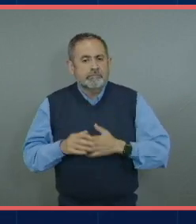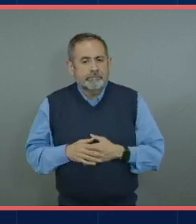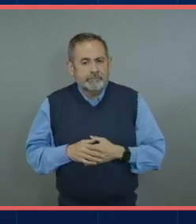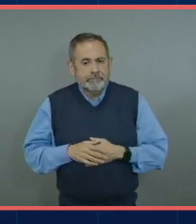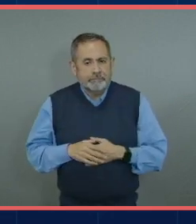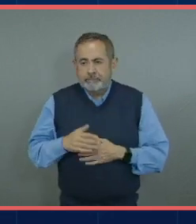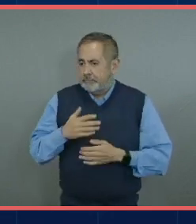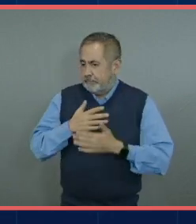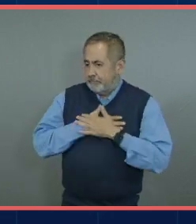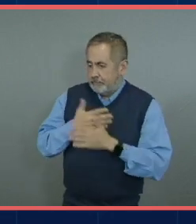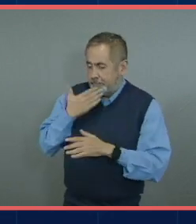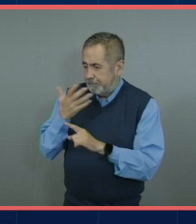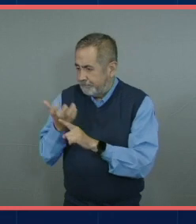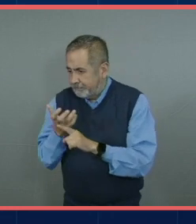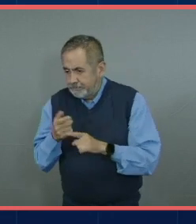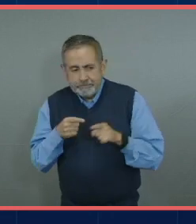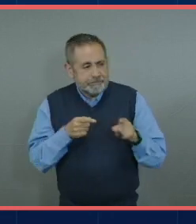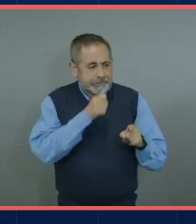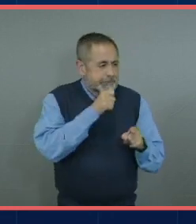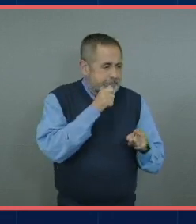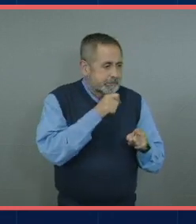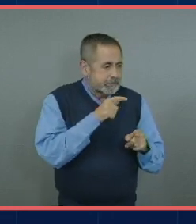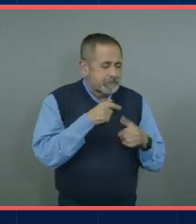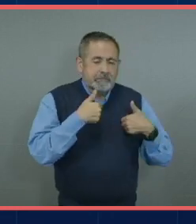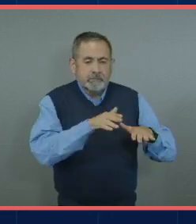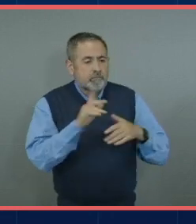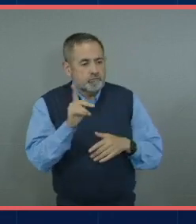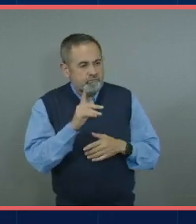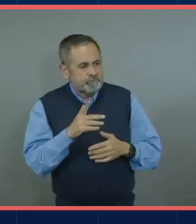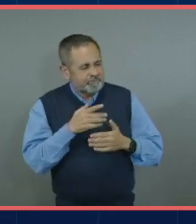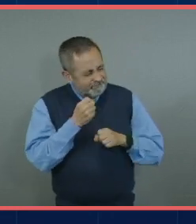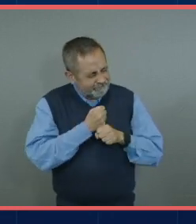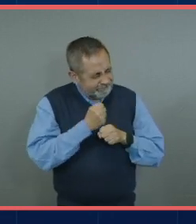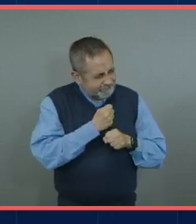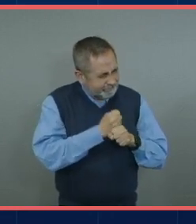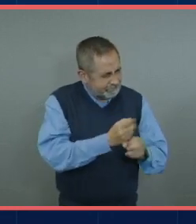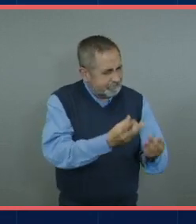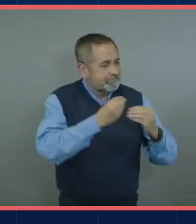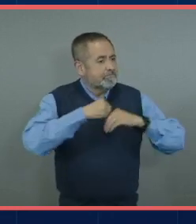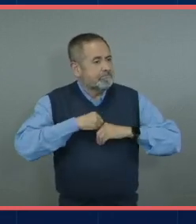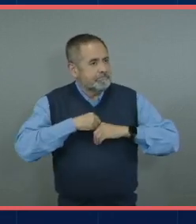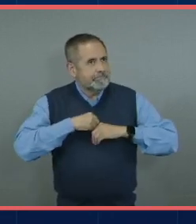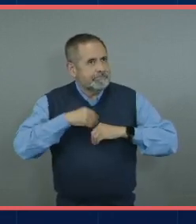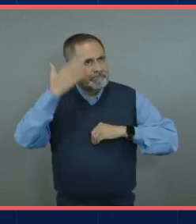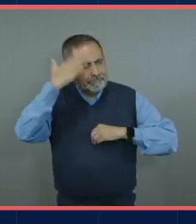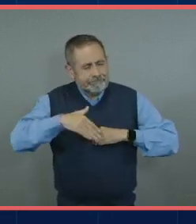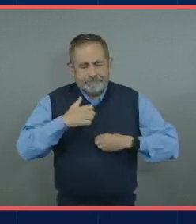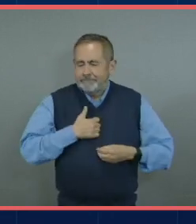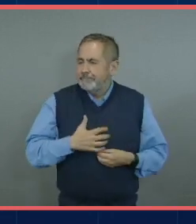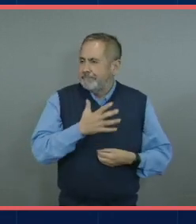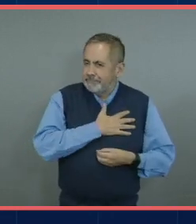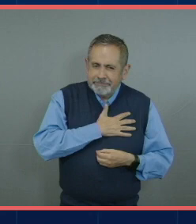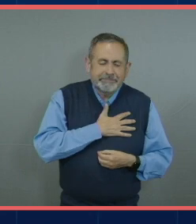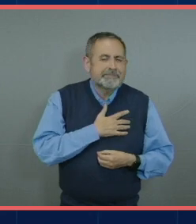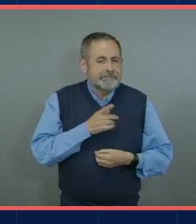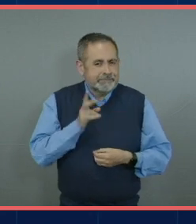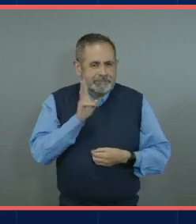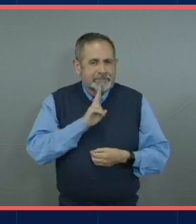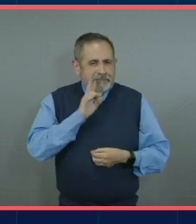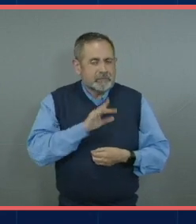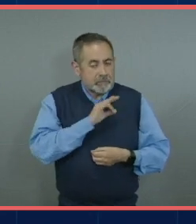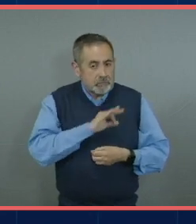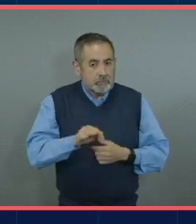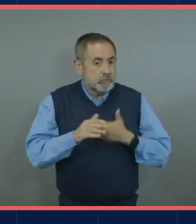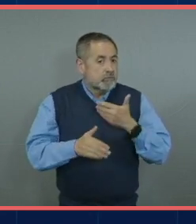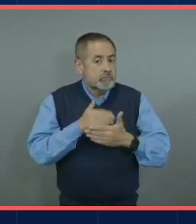hacemos bien y hacemos bien lo que practicamos. Y lo que practicar implica también fracasar, en este punto también meto eso que practicar